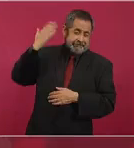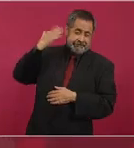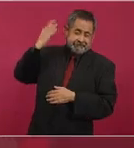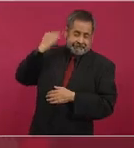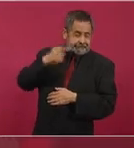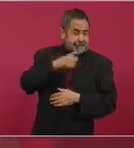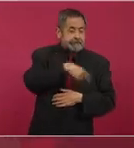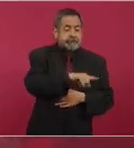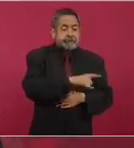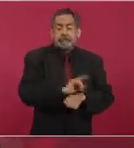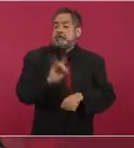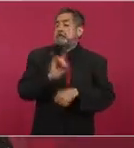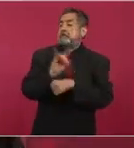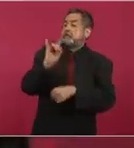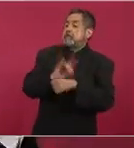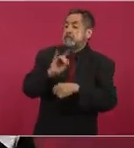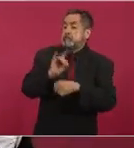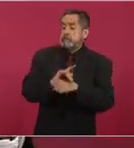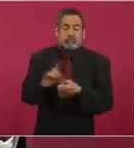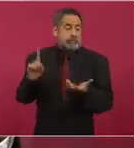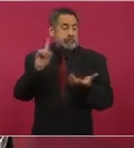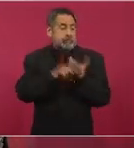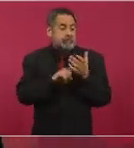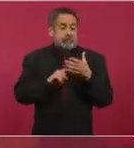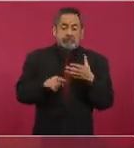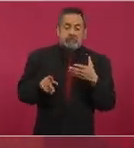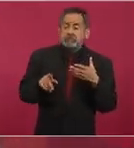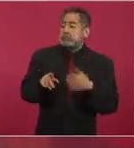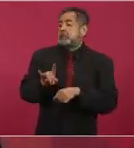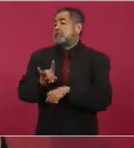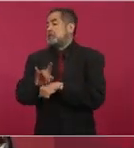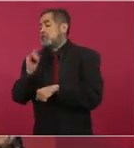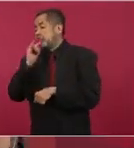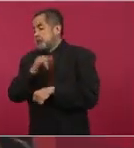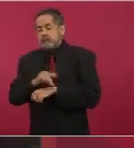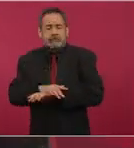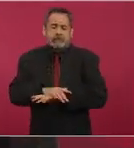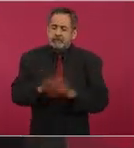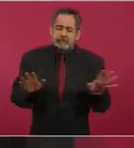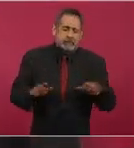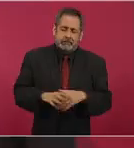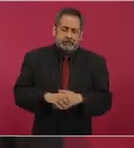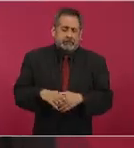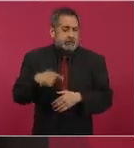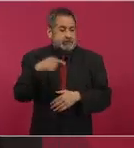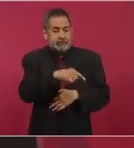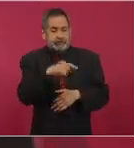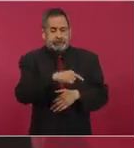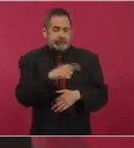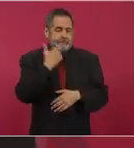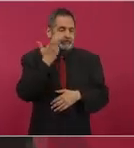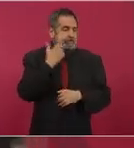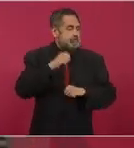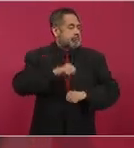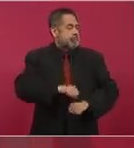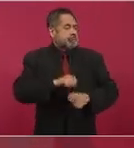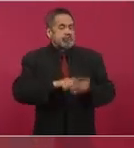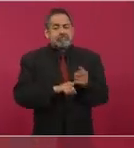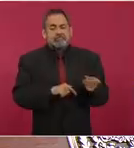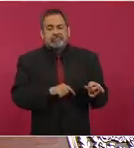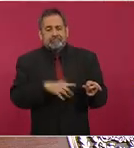del régimen de corrupción y de privilegios que